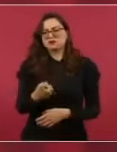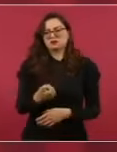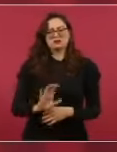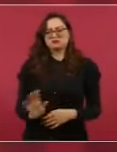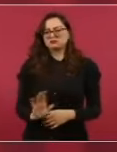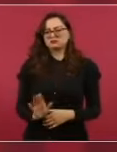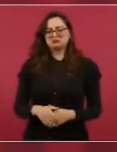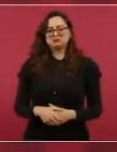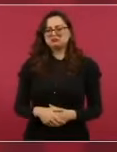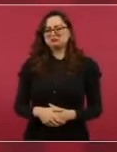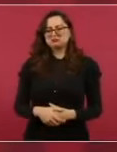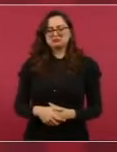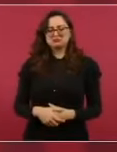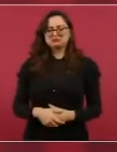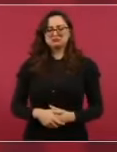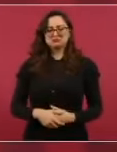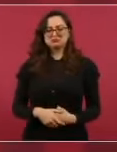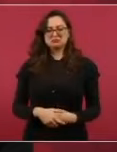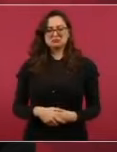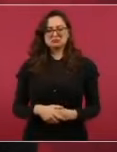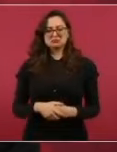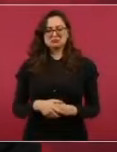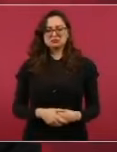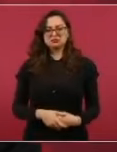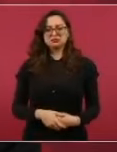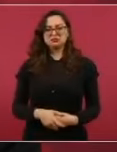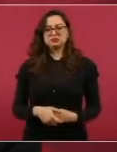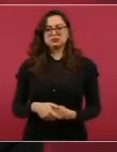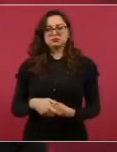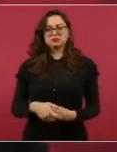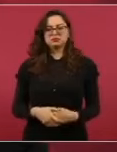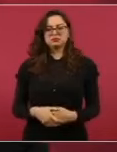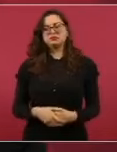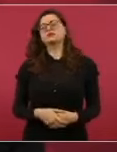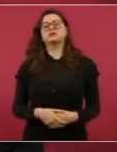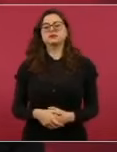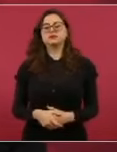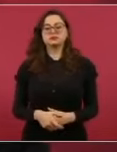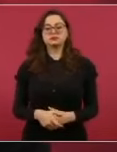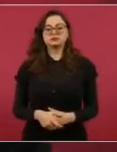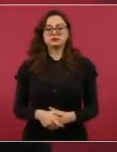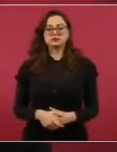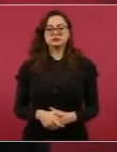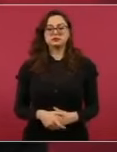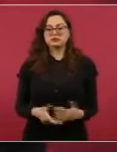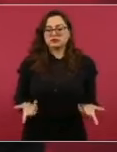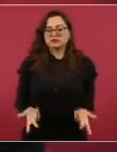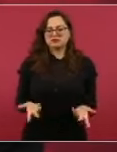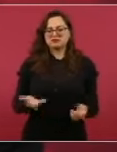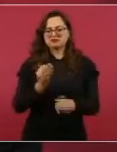que vayan a usar